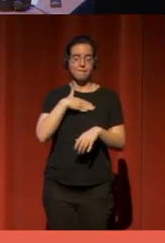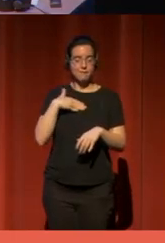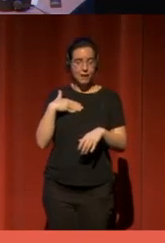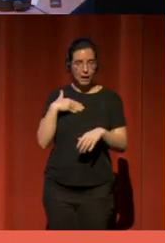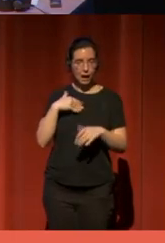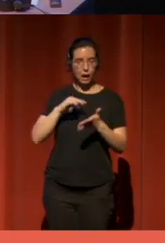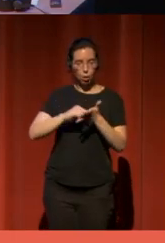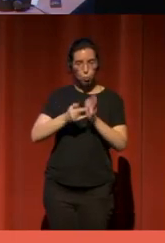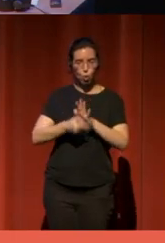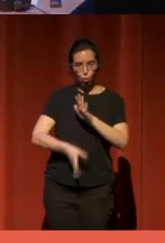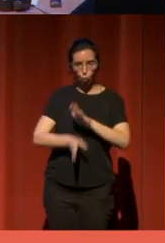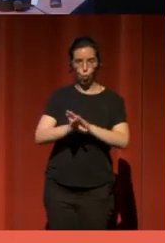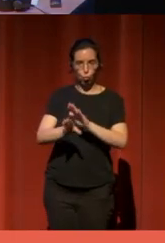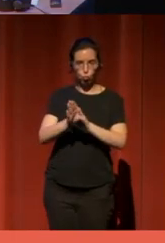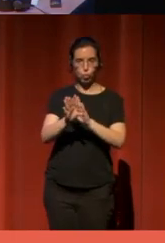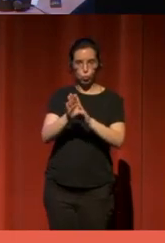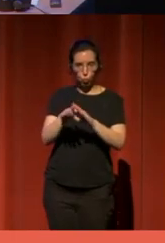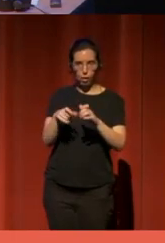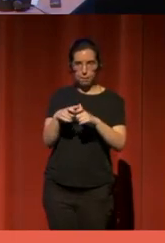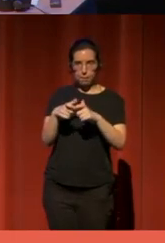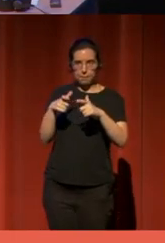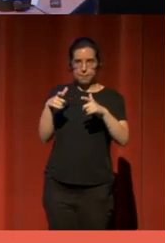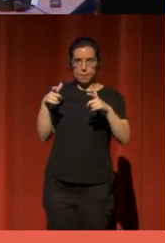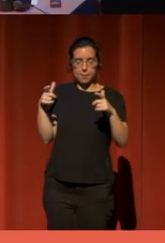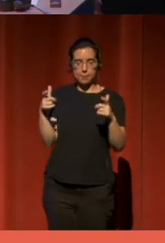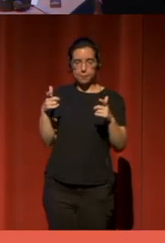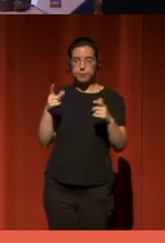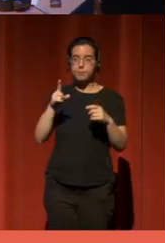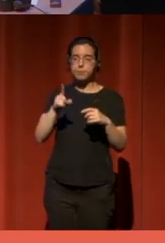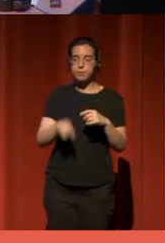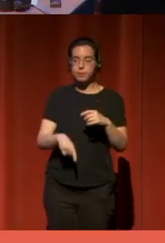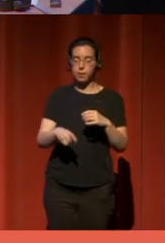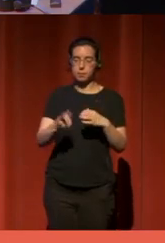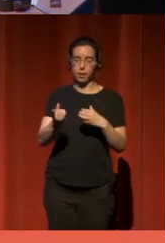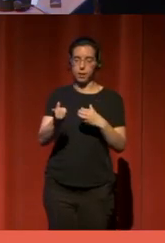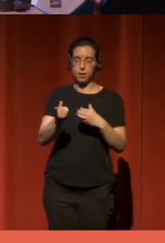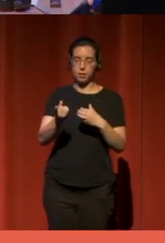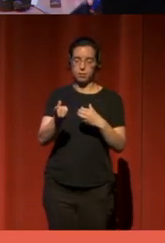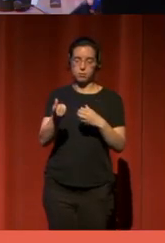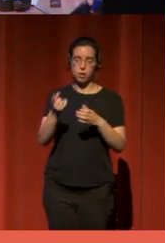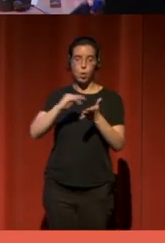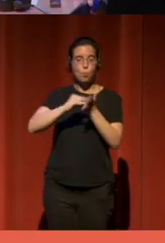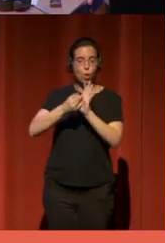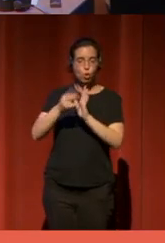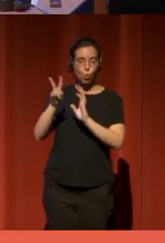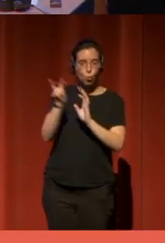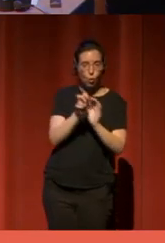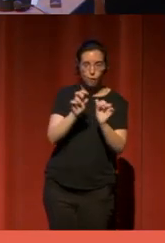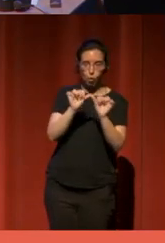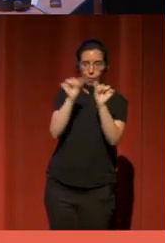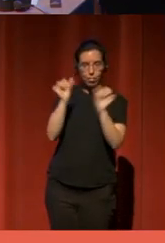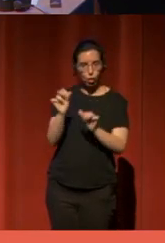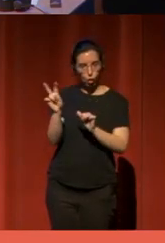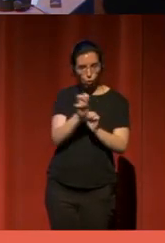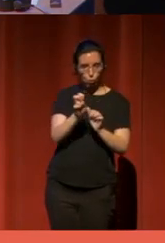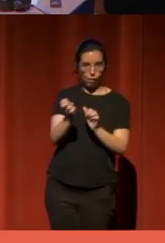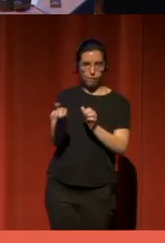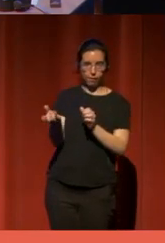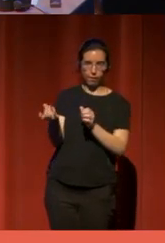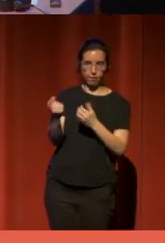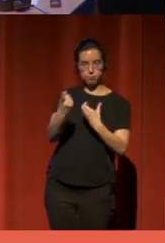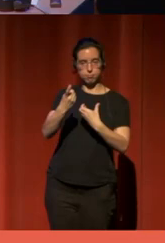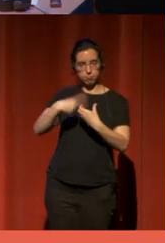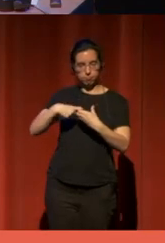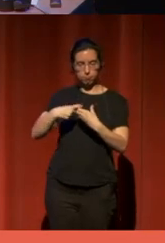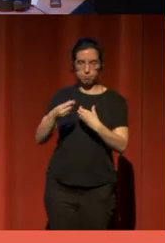adelante, siga creciendo e incorporar nuevos proyectos y metodologías que nos ayuden a lograr este objetivo,